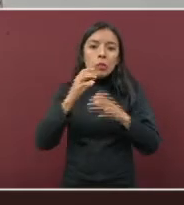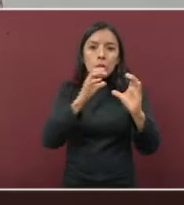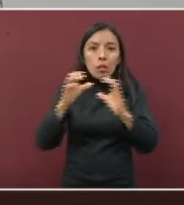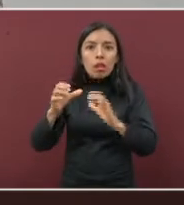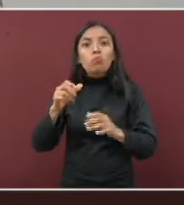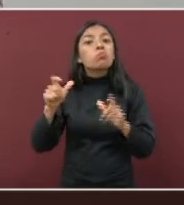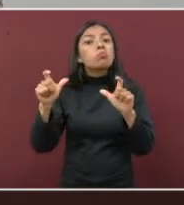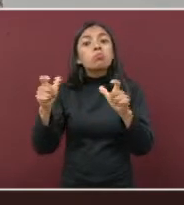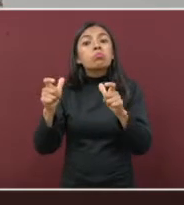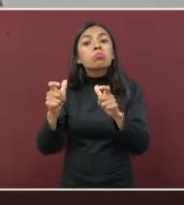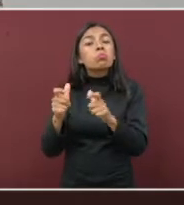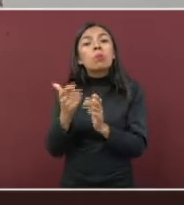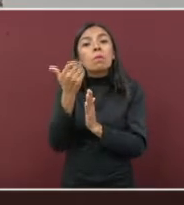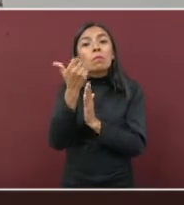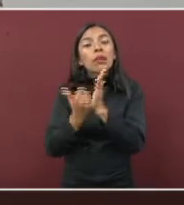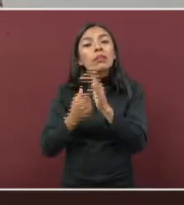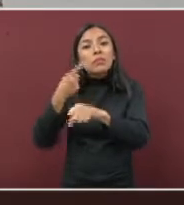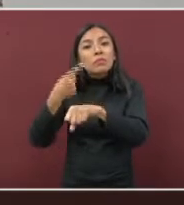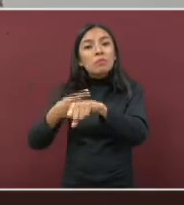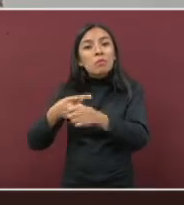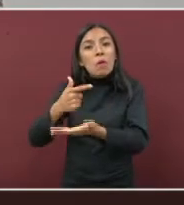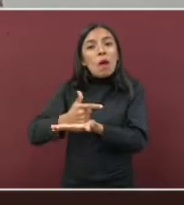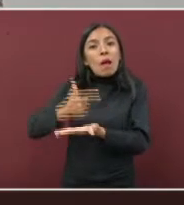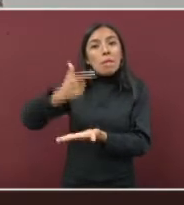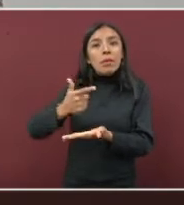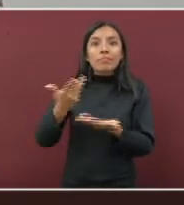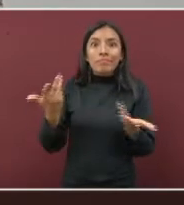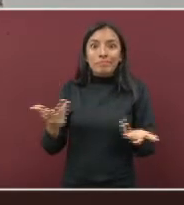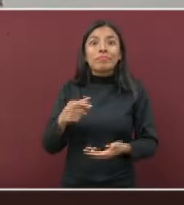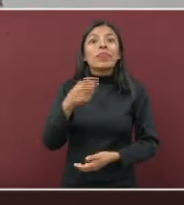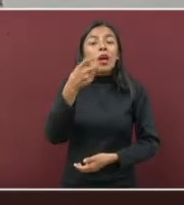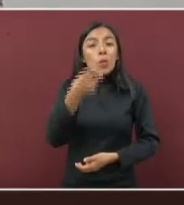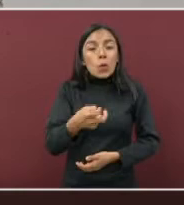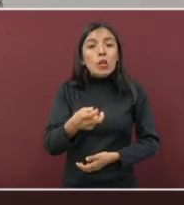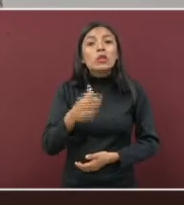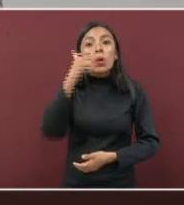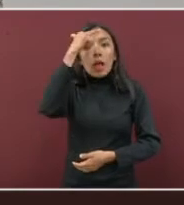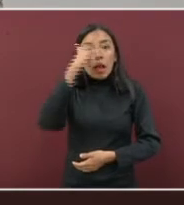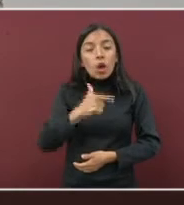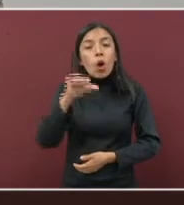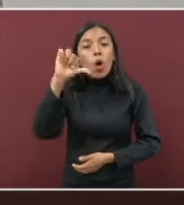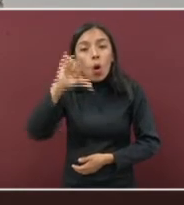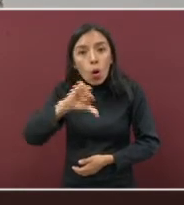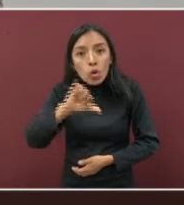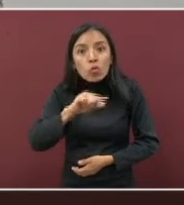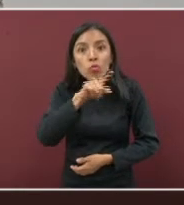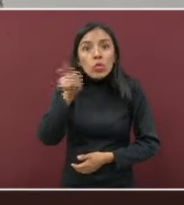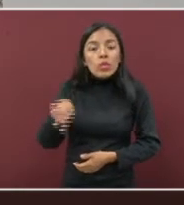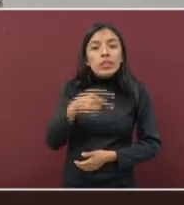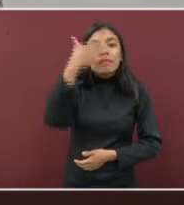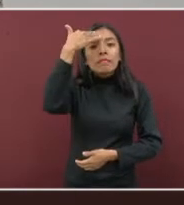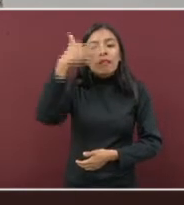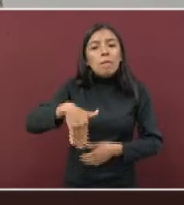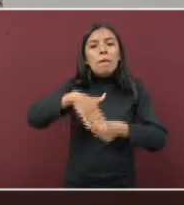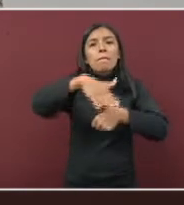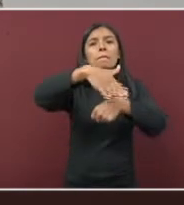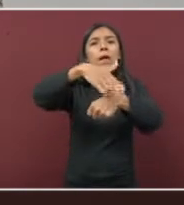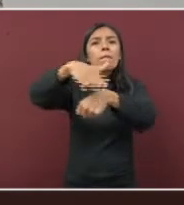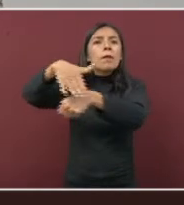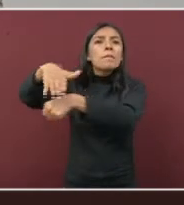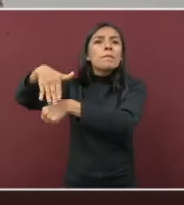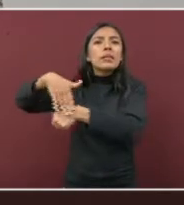respetable familia veracruzana, esta noche también es necesario reiterar el llamado, la